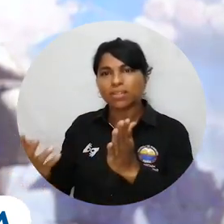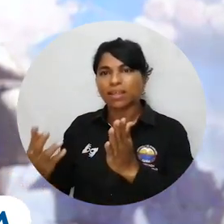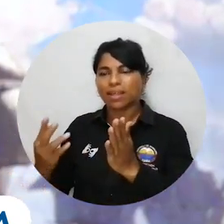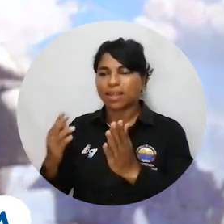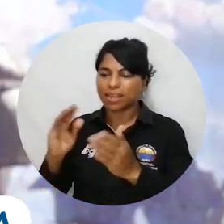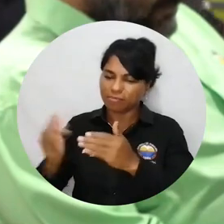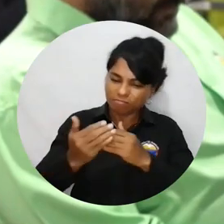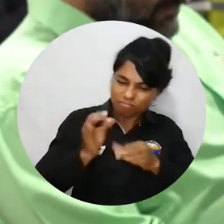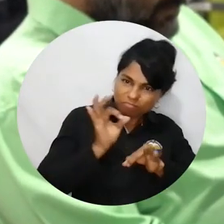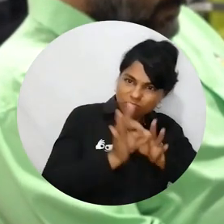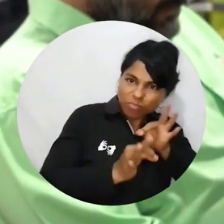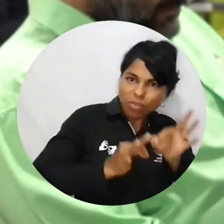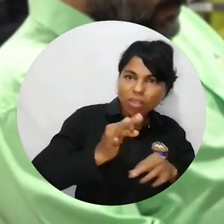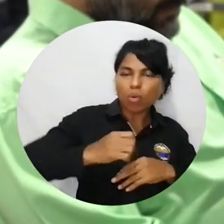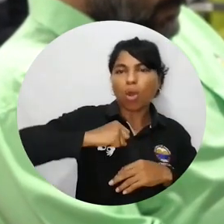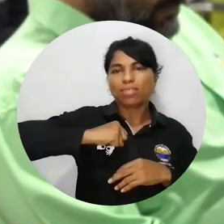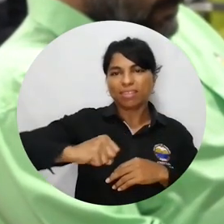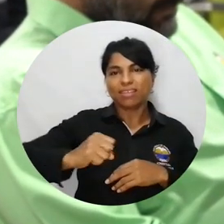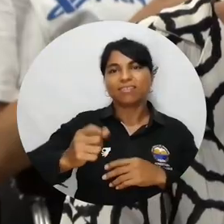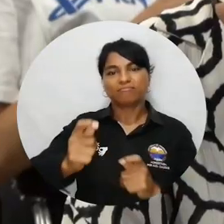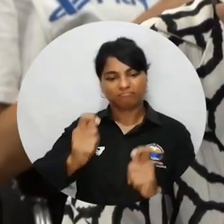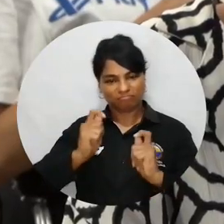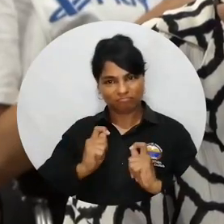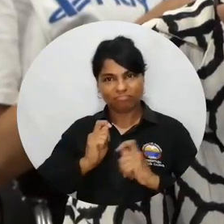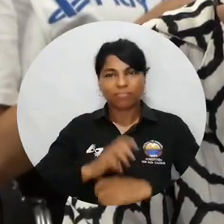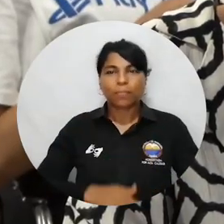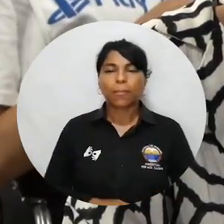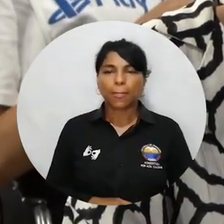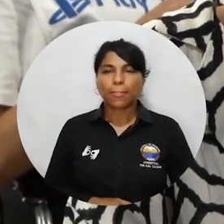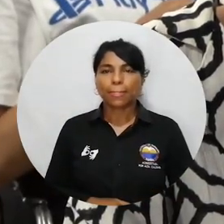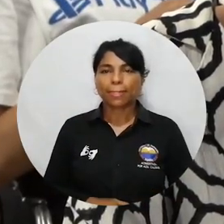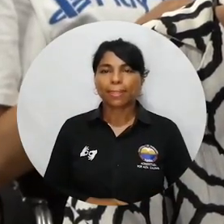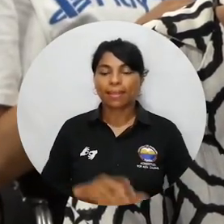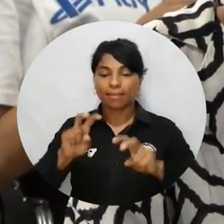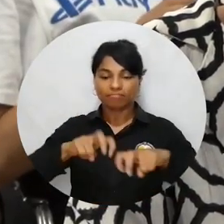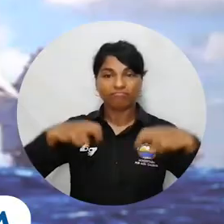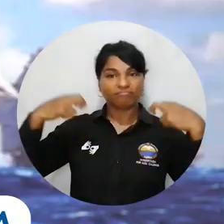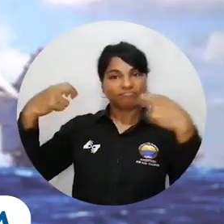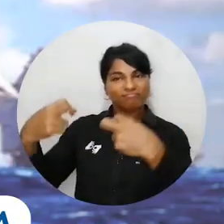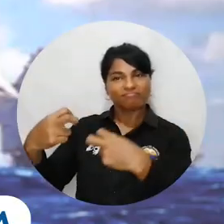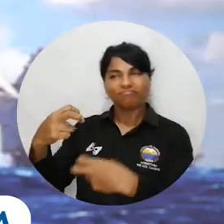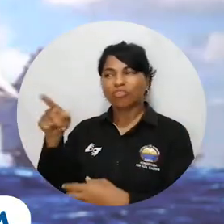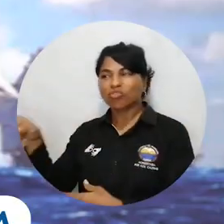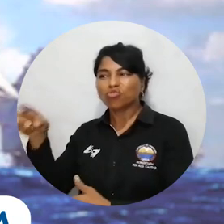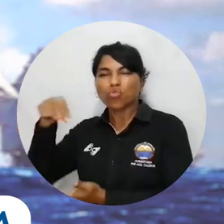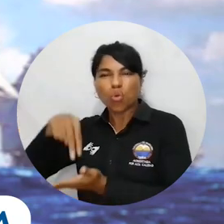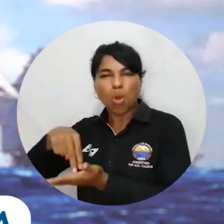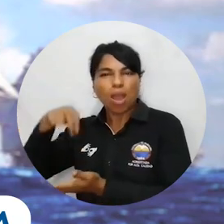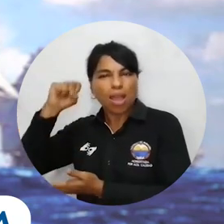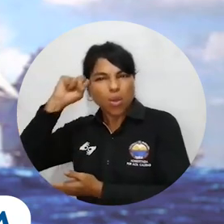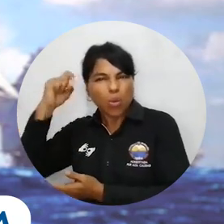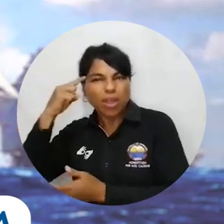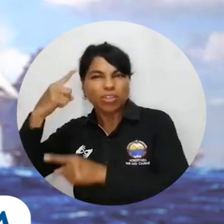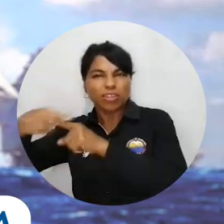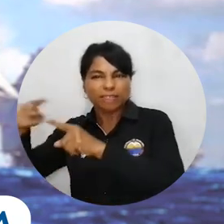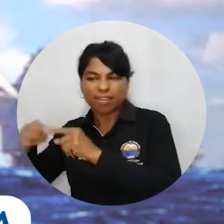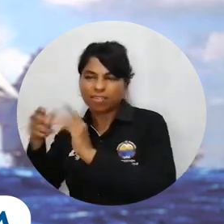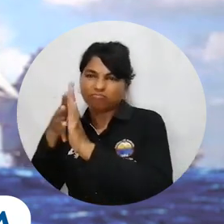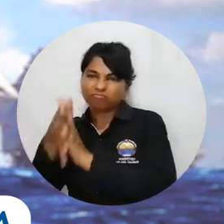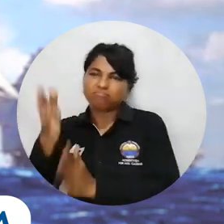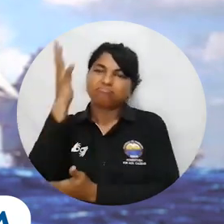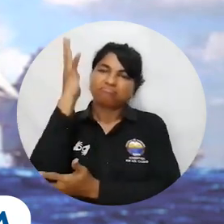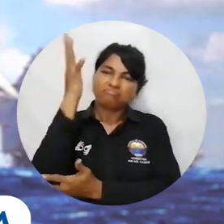propiedad industrial. De manera que realmente las academias son una puerta de entrada para que las entidades públicas podamos